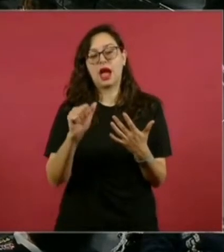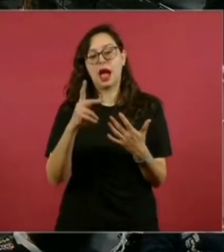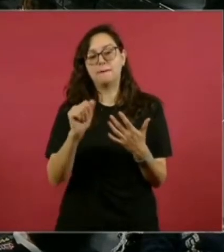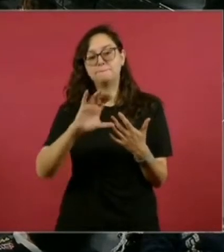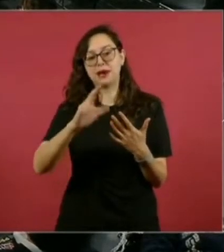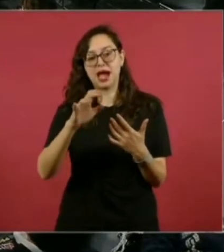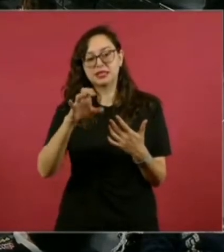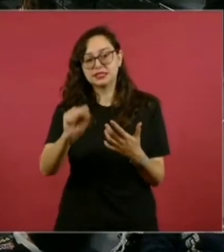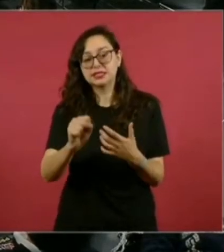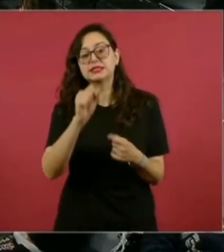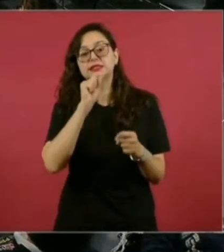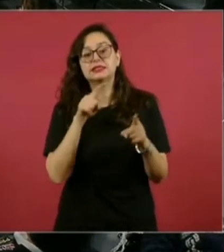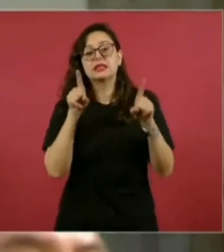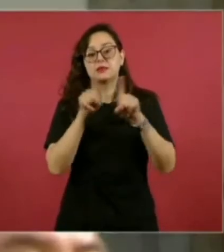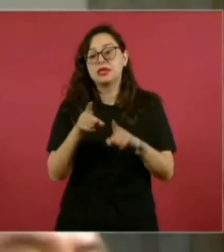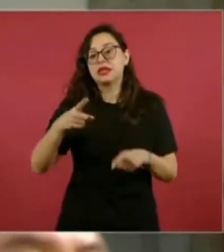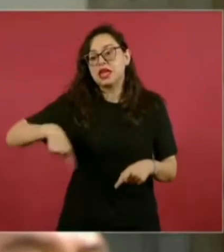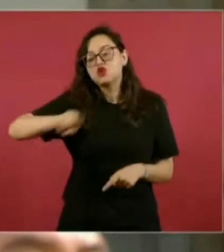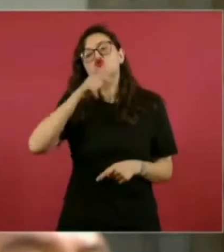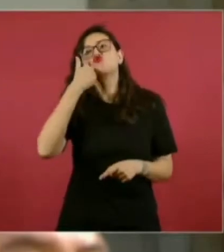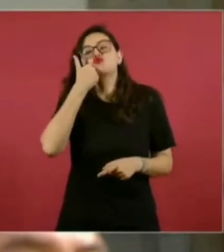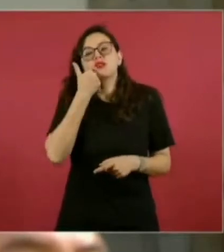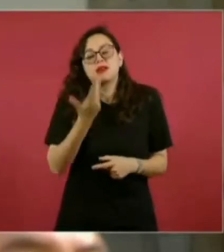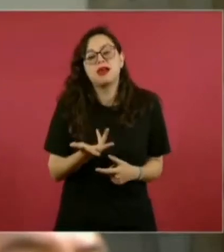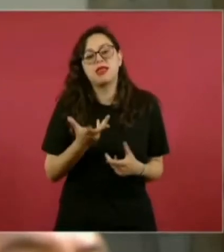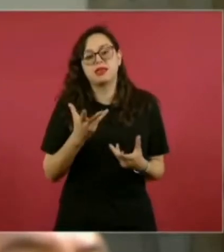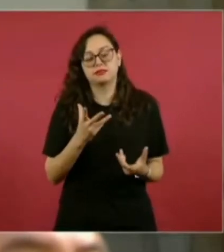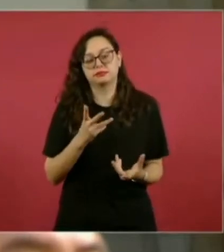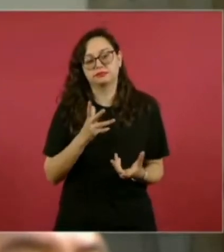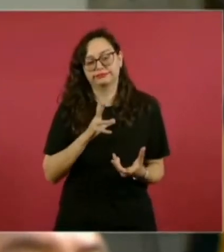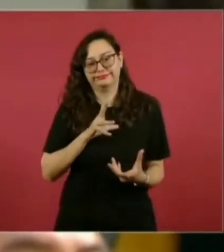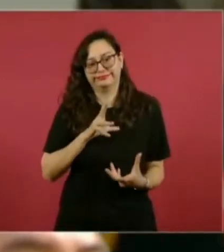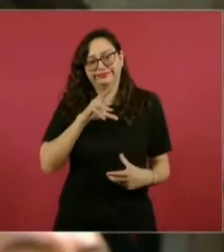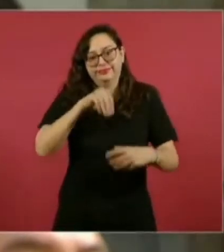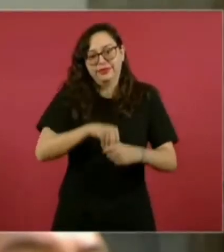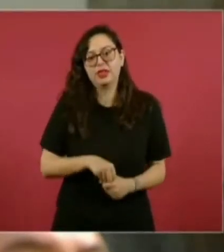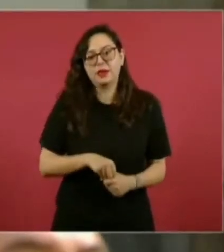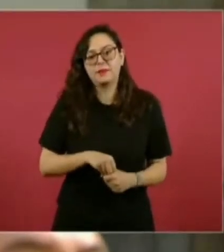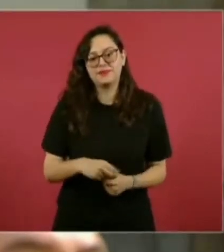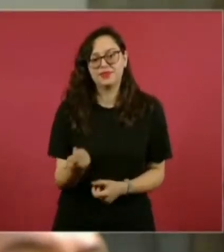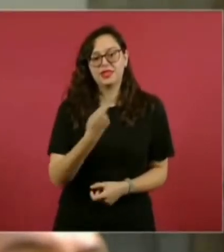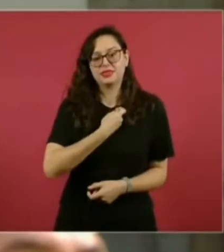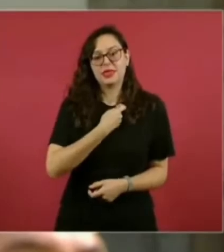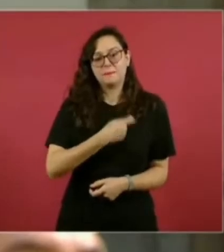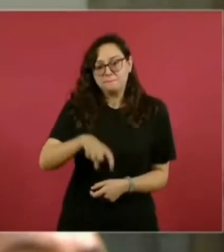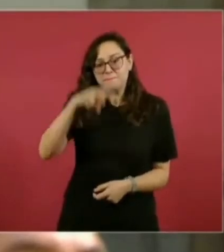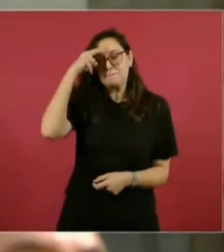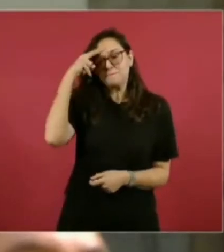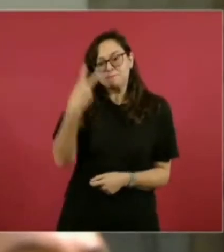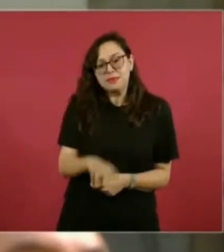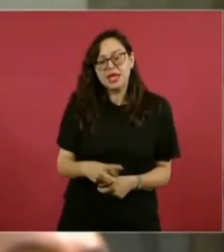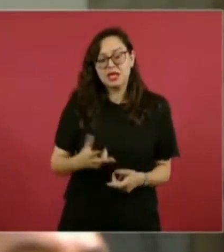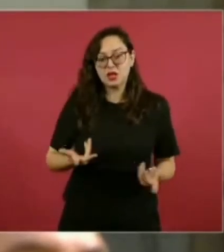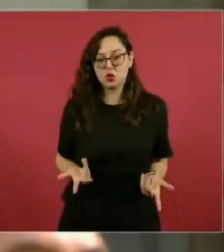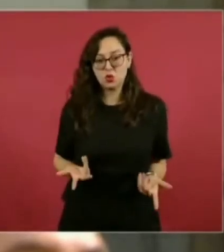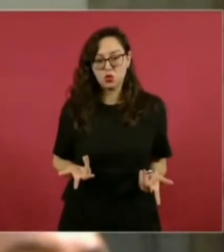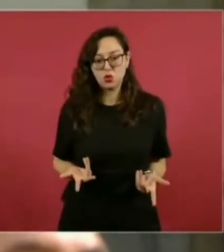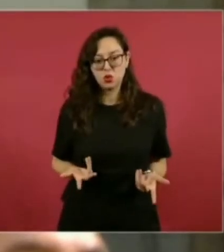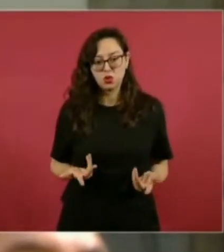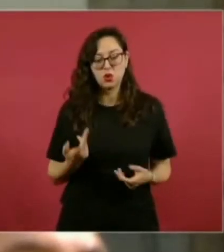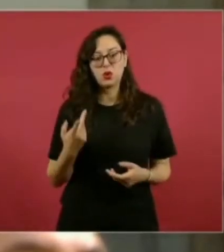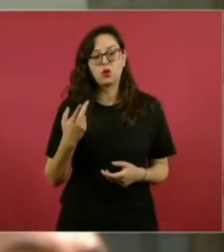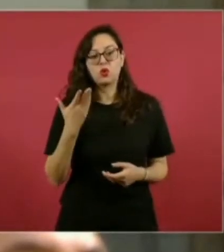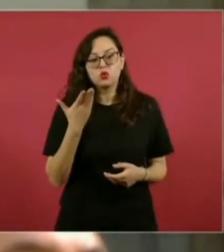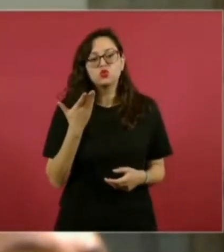parte de la identidad de ser sonorenses y ser mexicanos. Entonces, esto ha causado mucho revuelo. Usted ha dicho, señor presidente, que